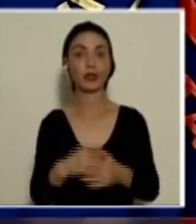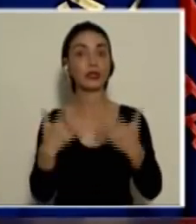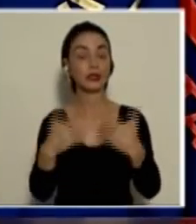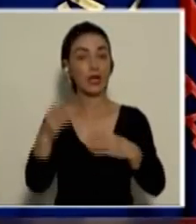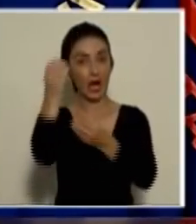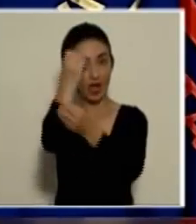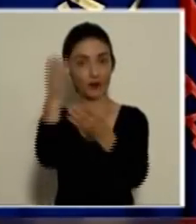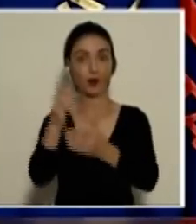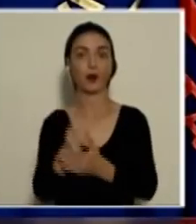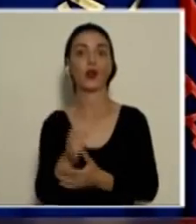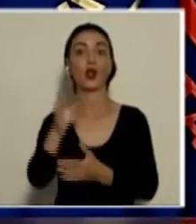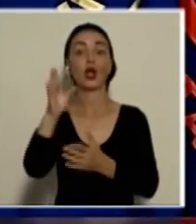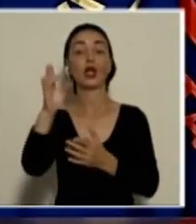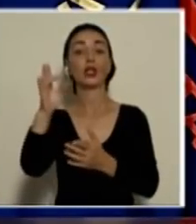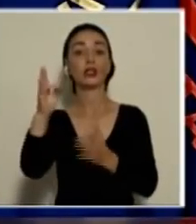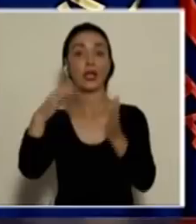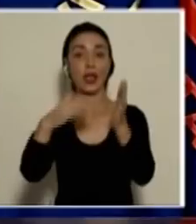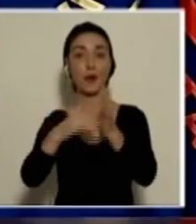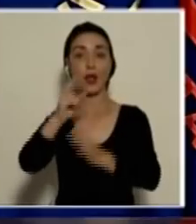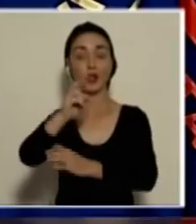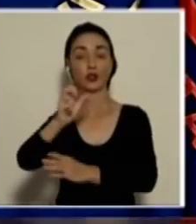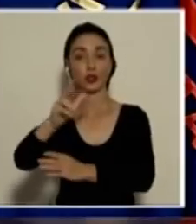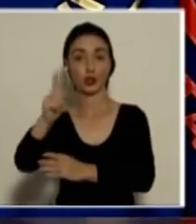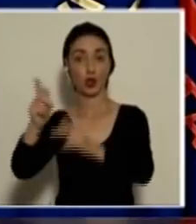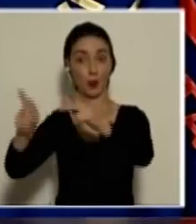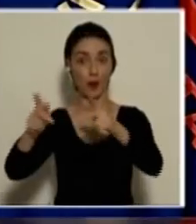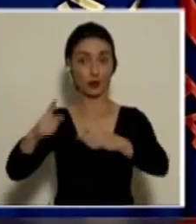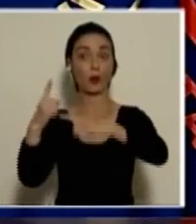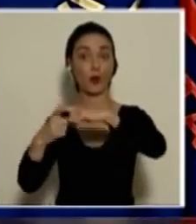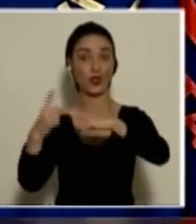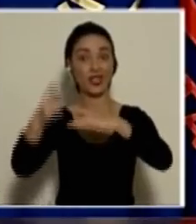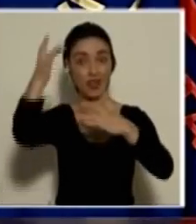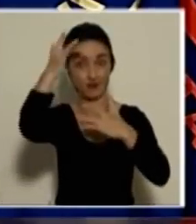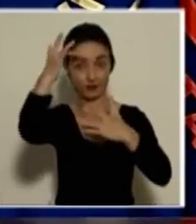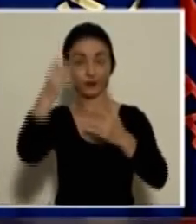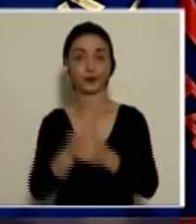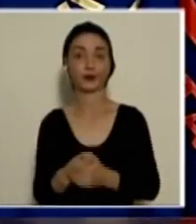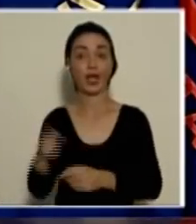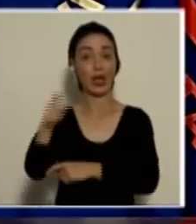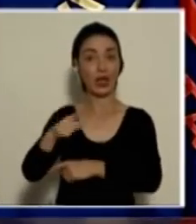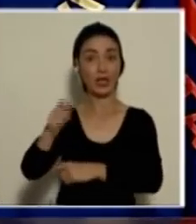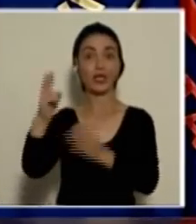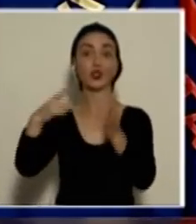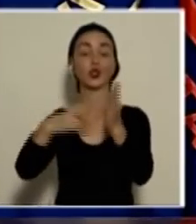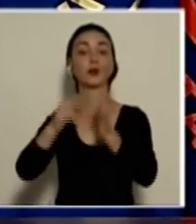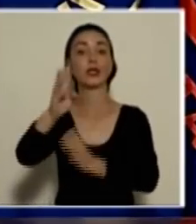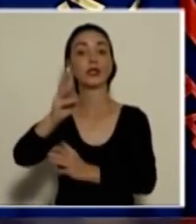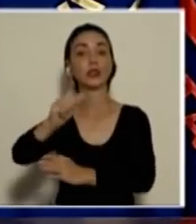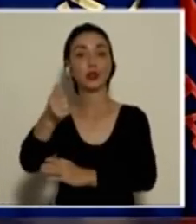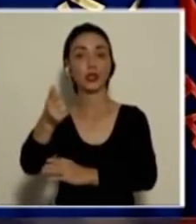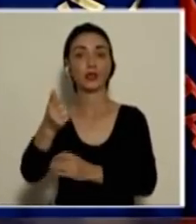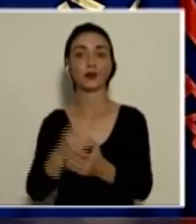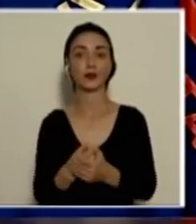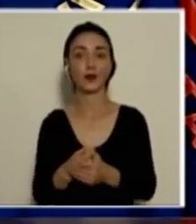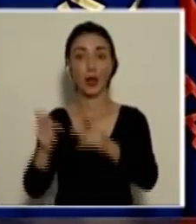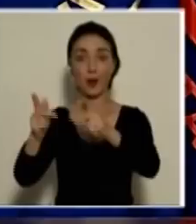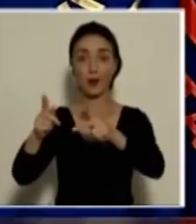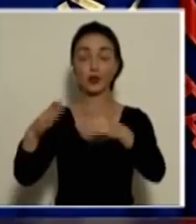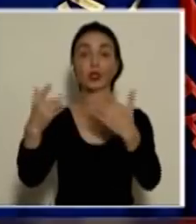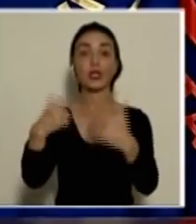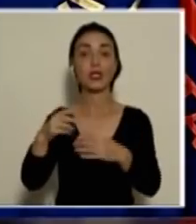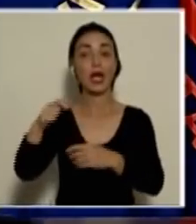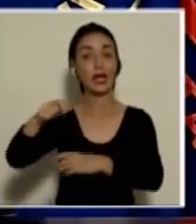notificado 7.231 personas o casos positivos por COVID. De ellos, 2.610 han sido